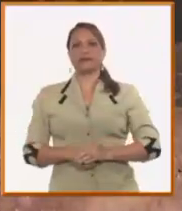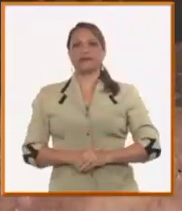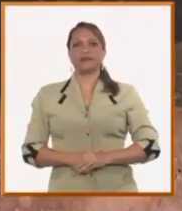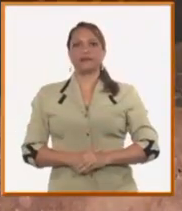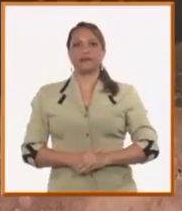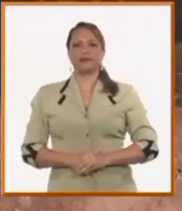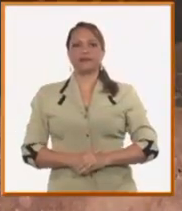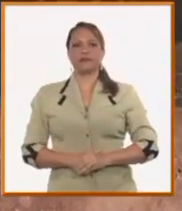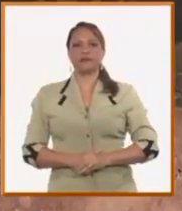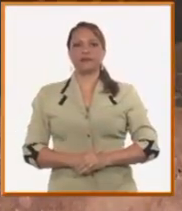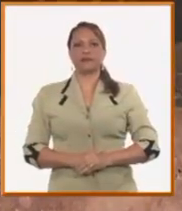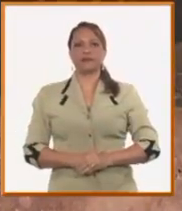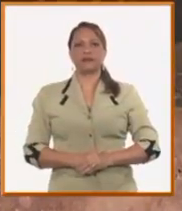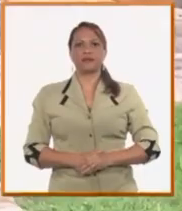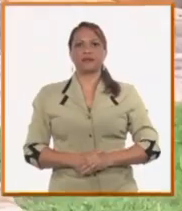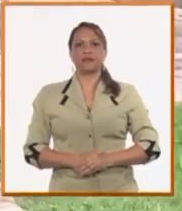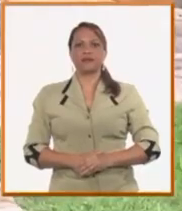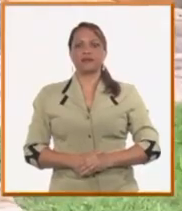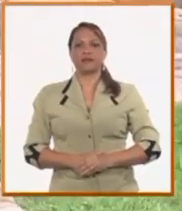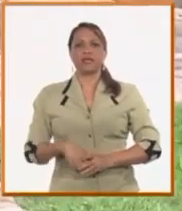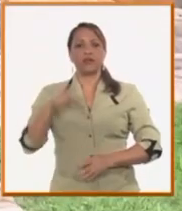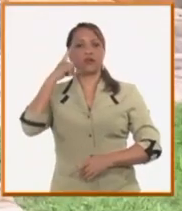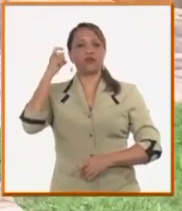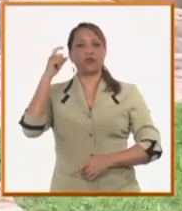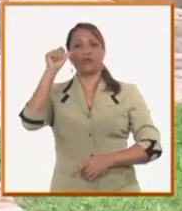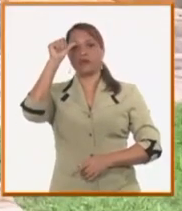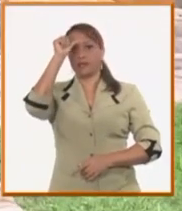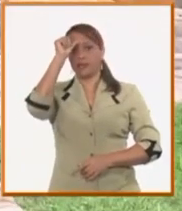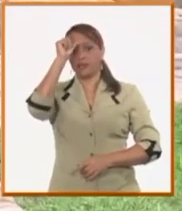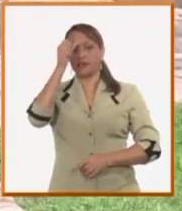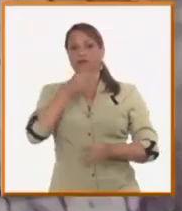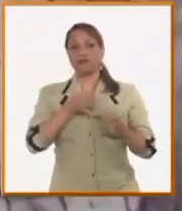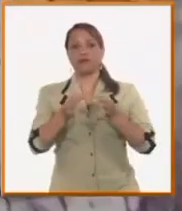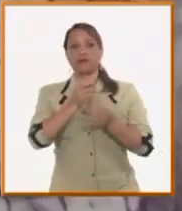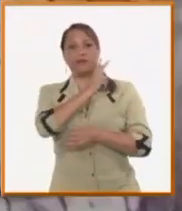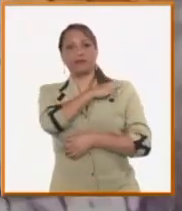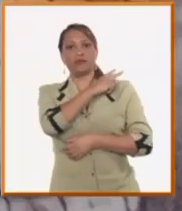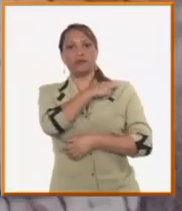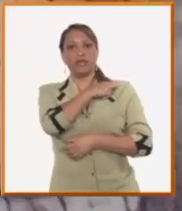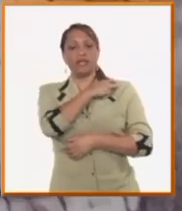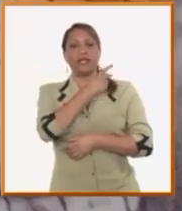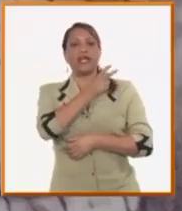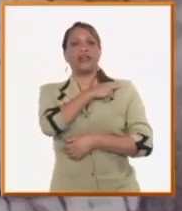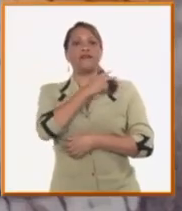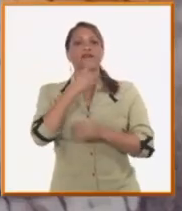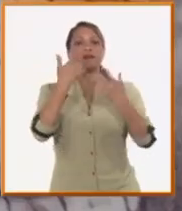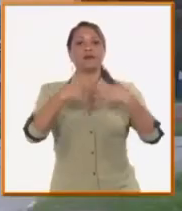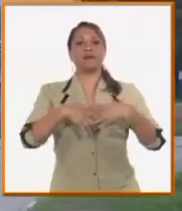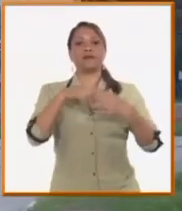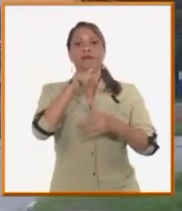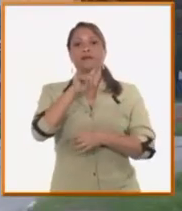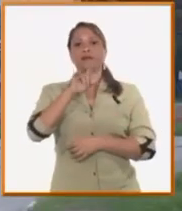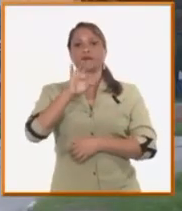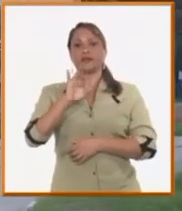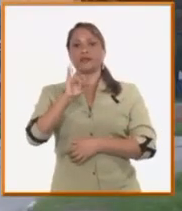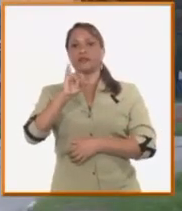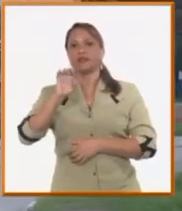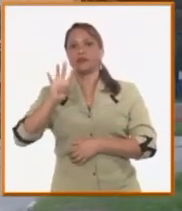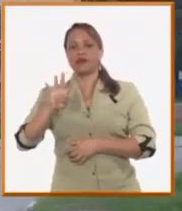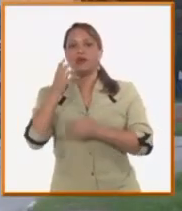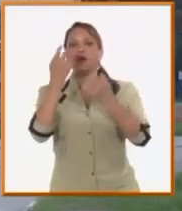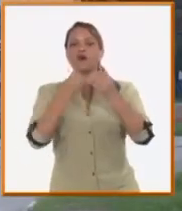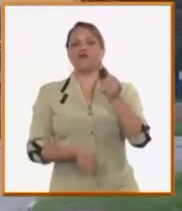En ella toman cuerpo los sueños del Che cuando en su función de ministro de industrias en 1964 fundó la fábrica de